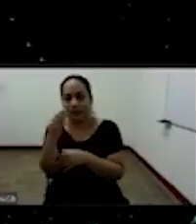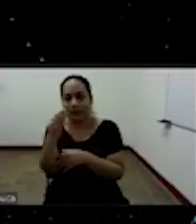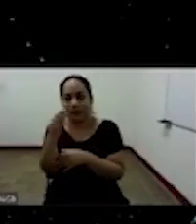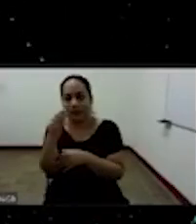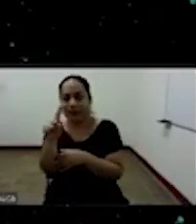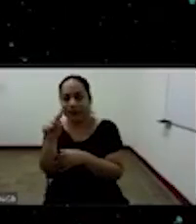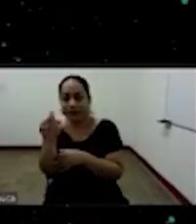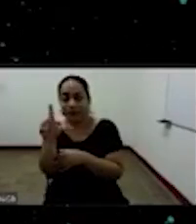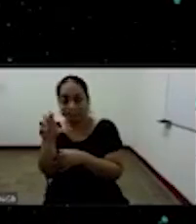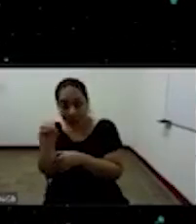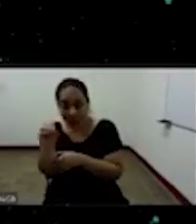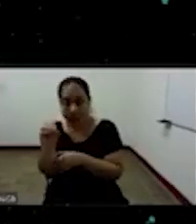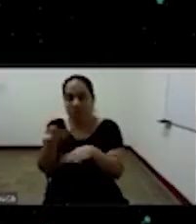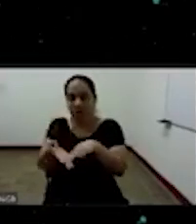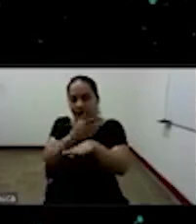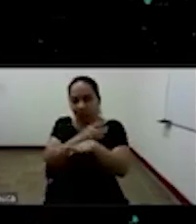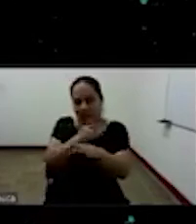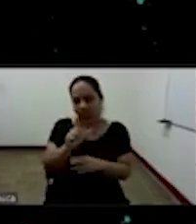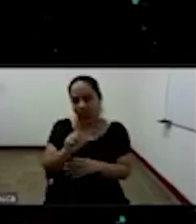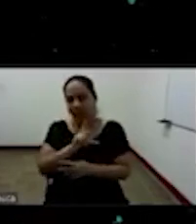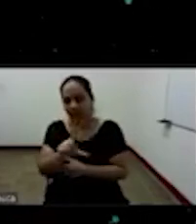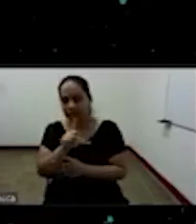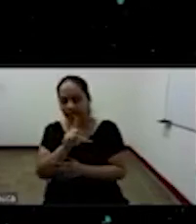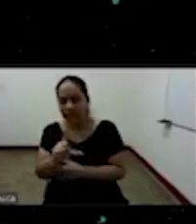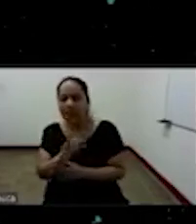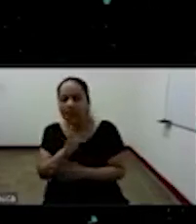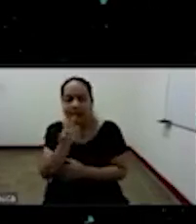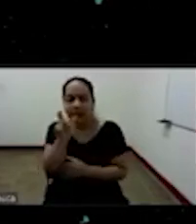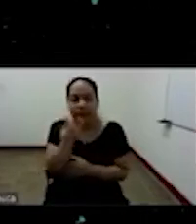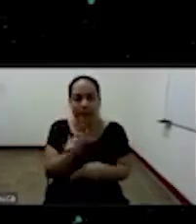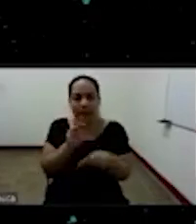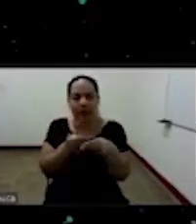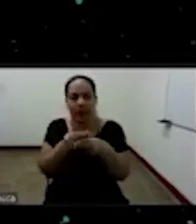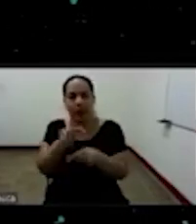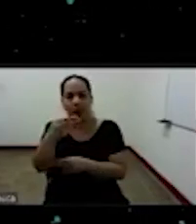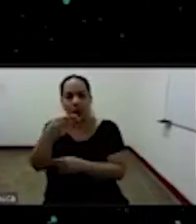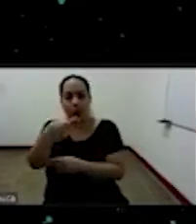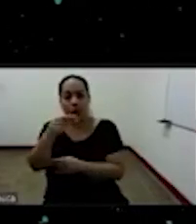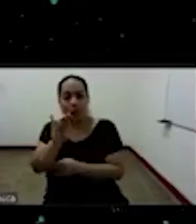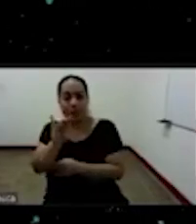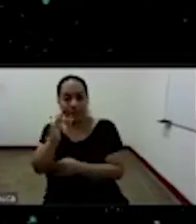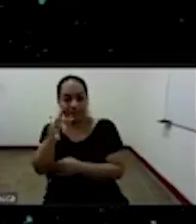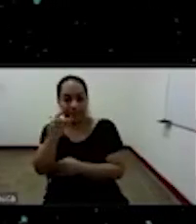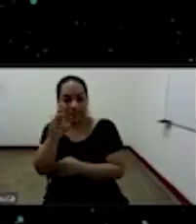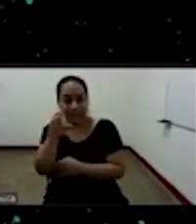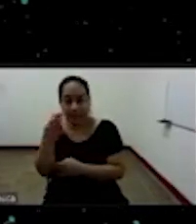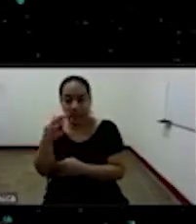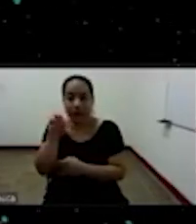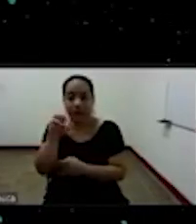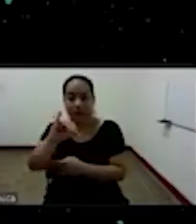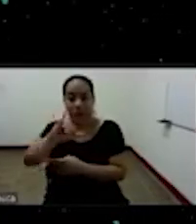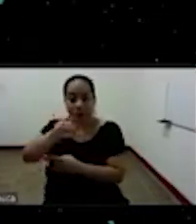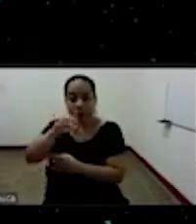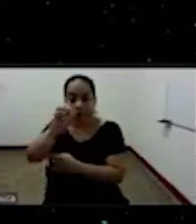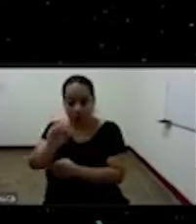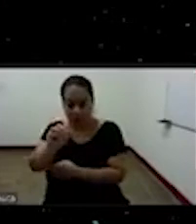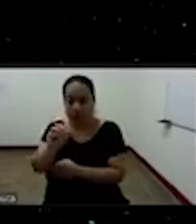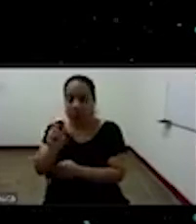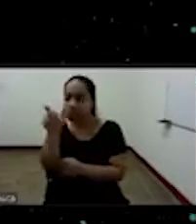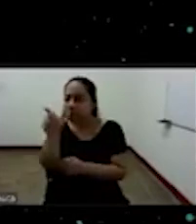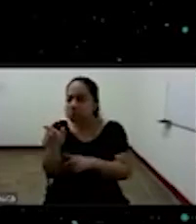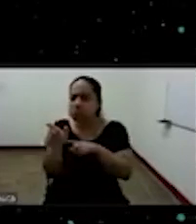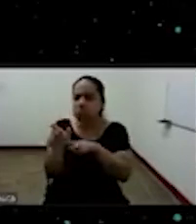en su momento estuvo liderado por por Benko Biojo que es como como esa persona que que encarna